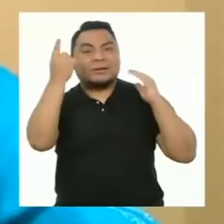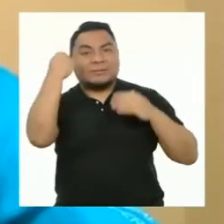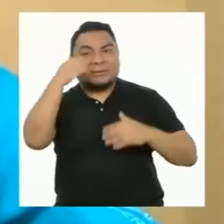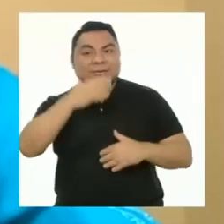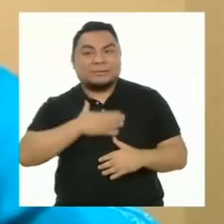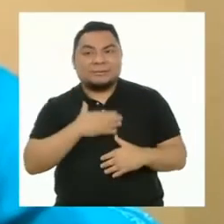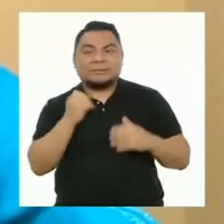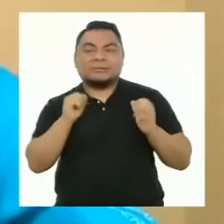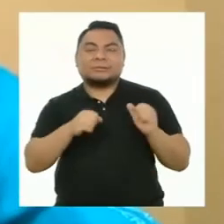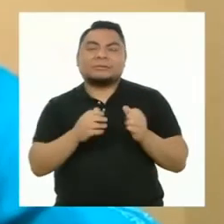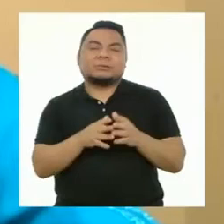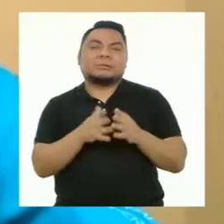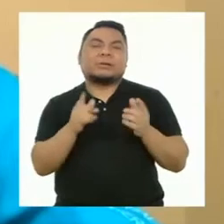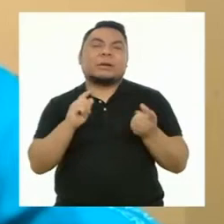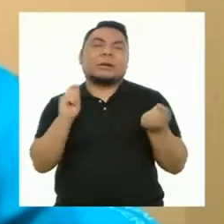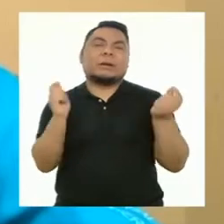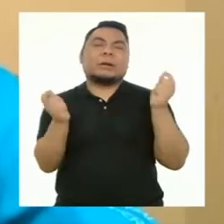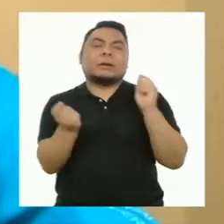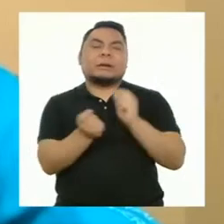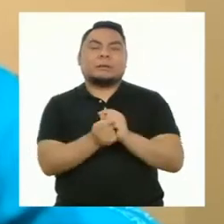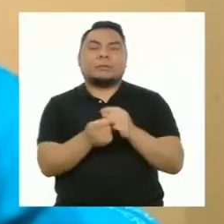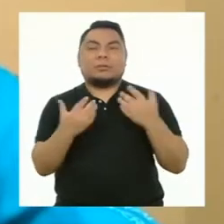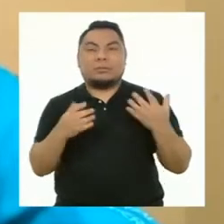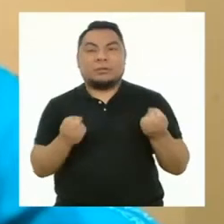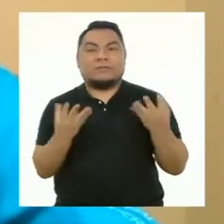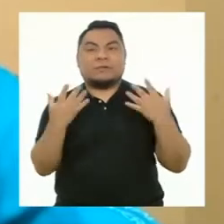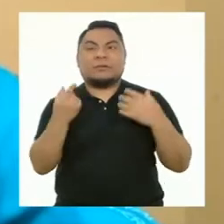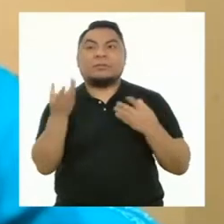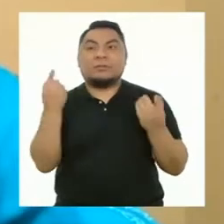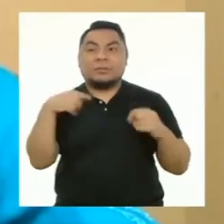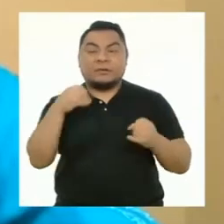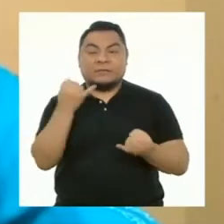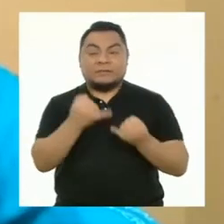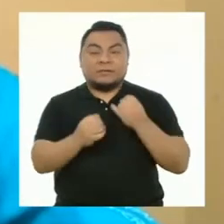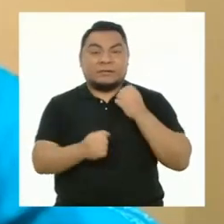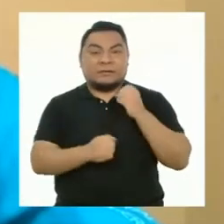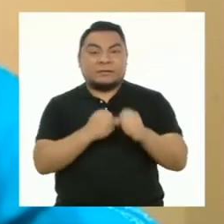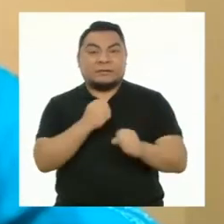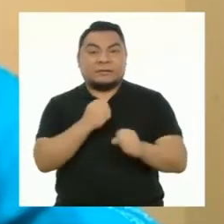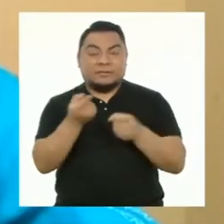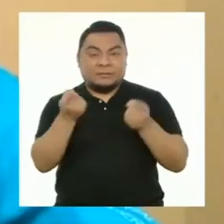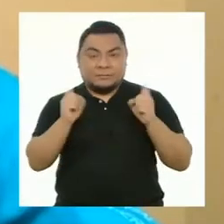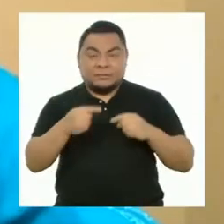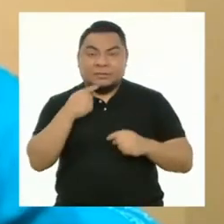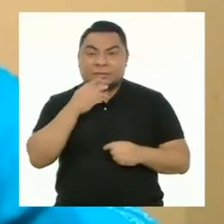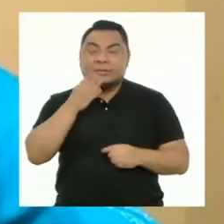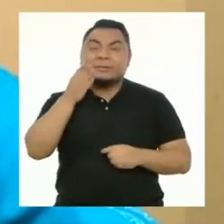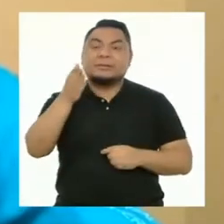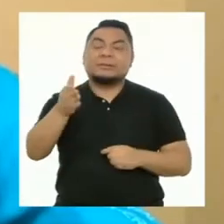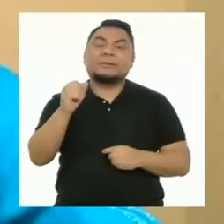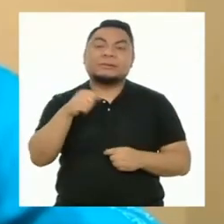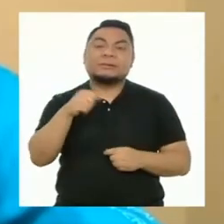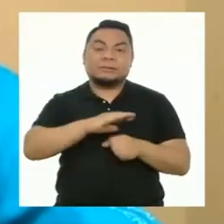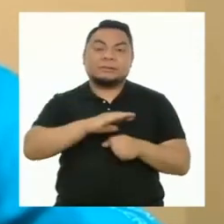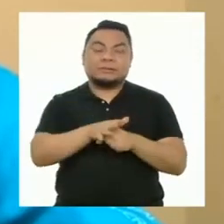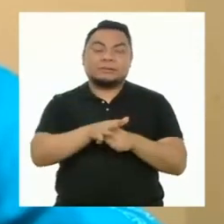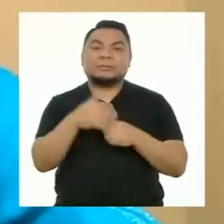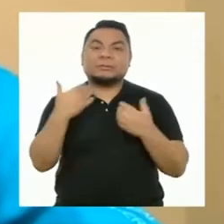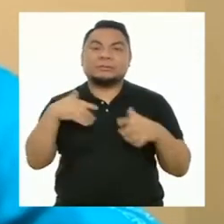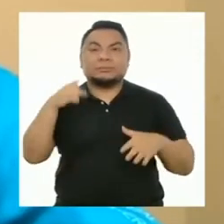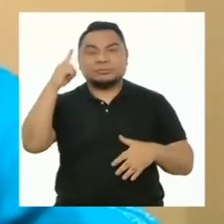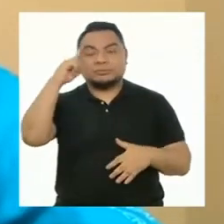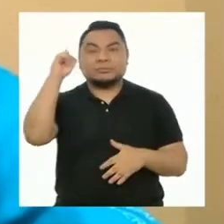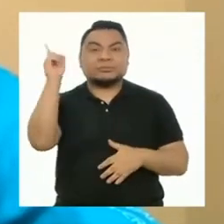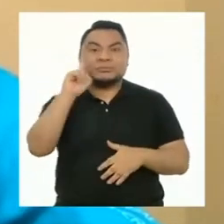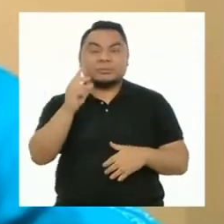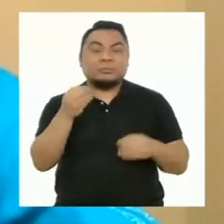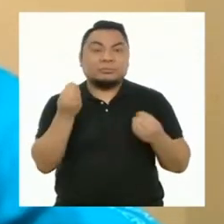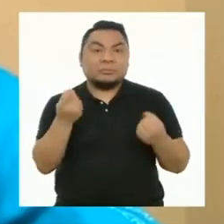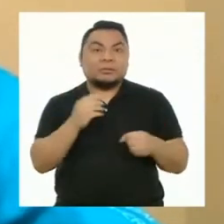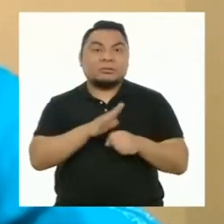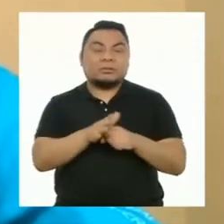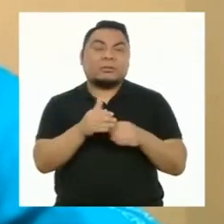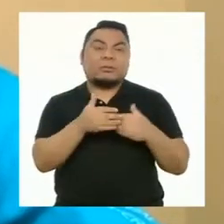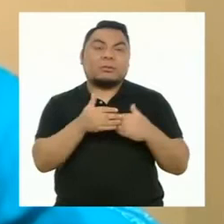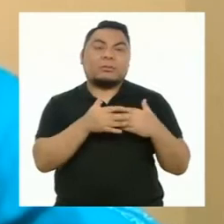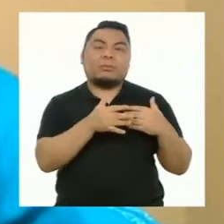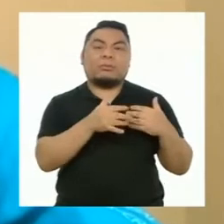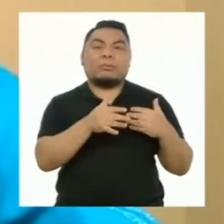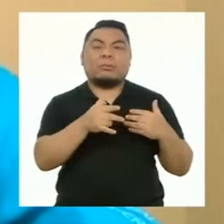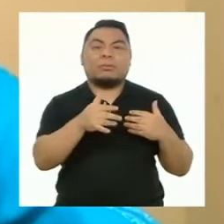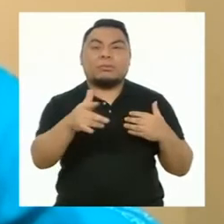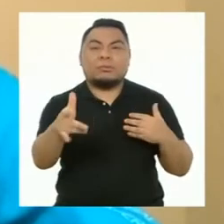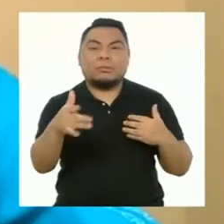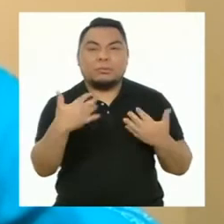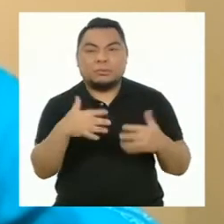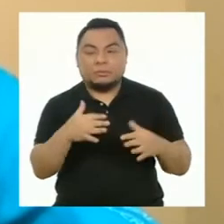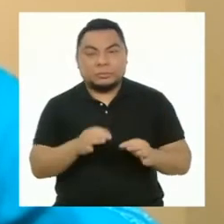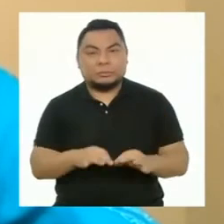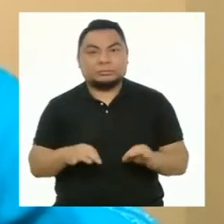Para mí ha sido un cambio muy repentino ya que a inicios de año cuando salió esta noticia del coronavirus no pensábamos que iba a ser un cambio